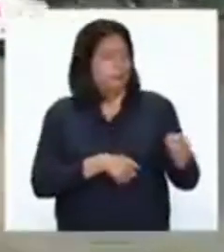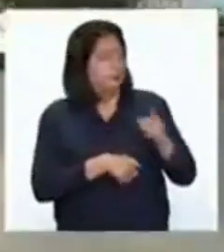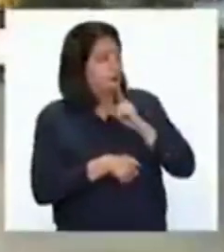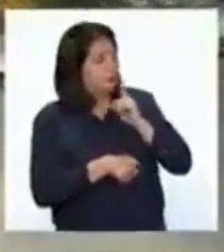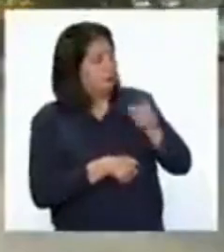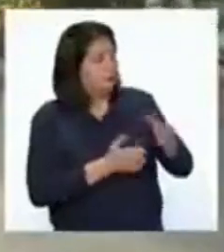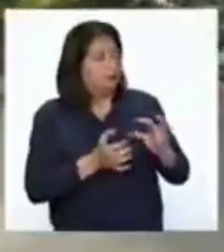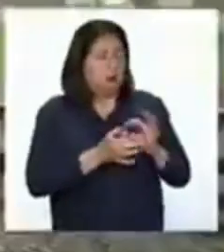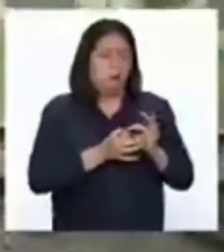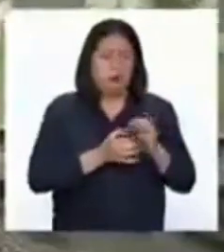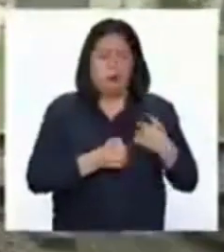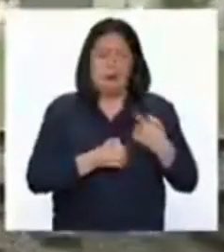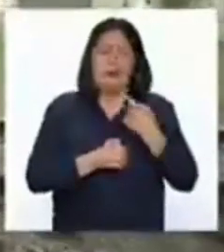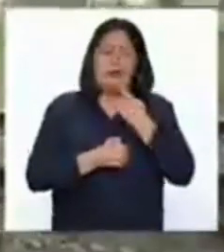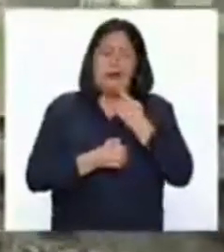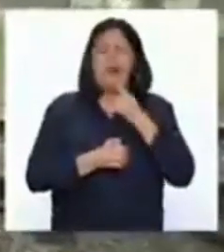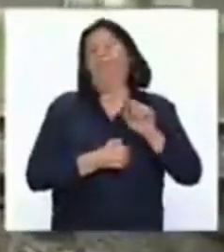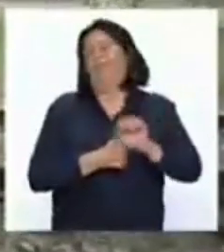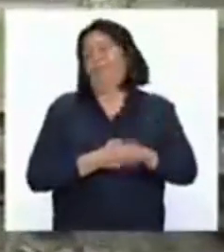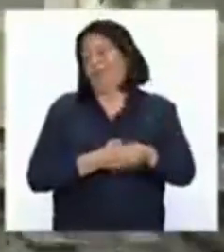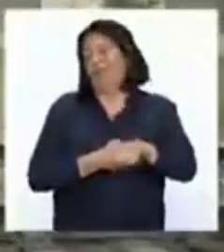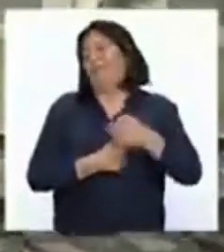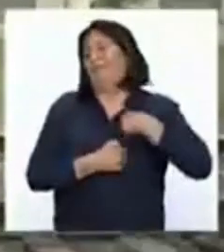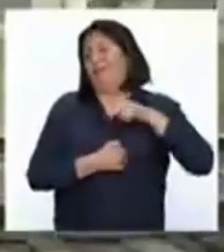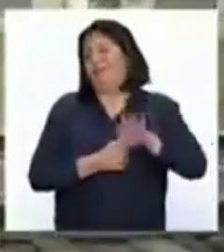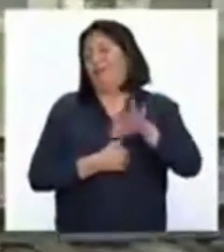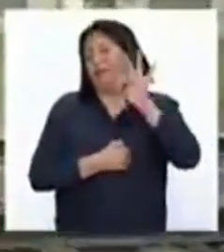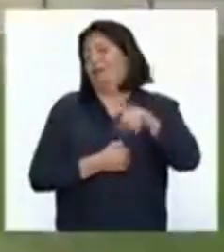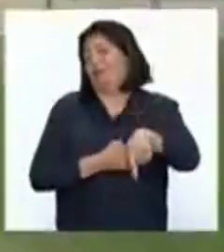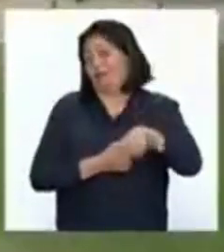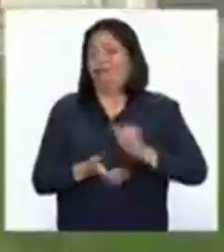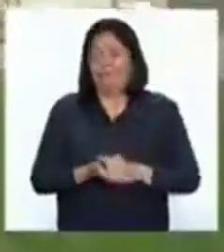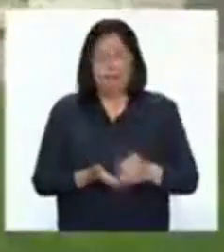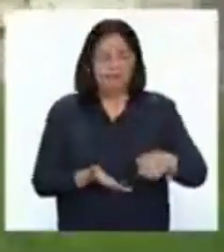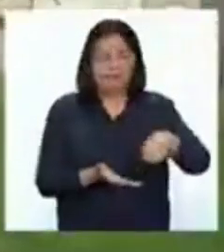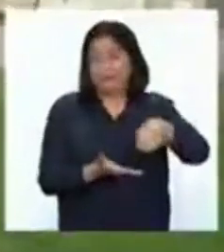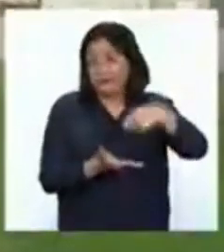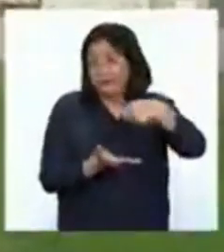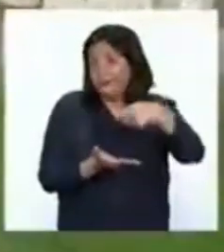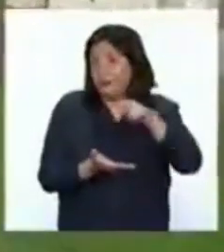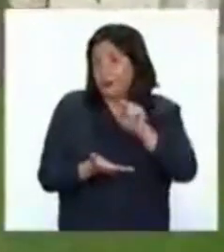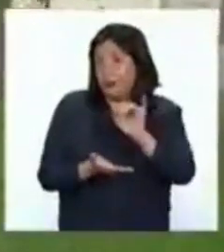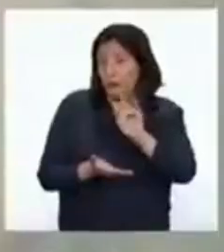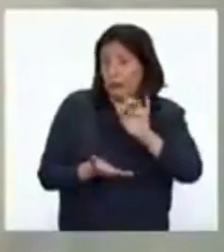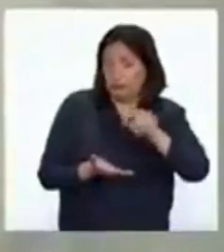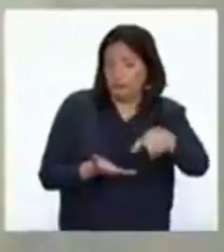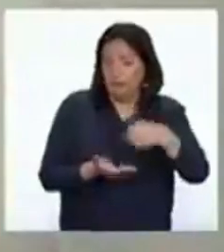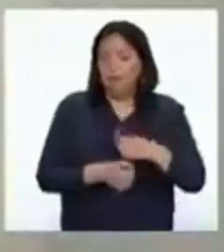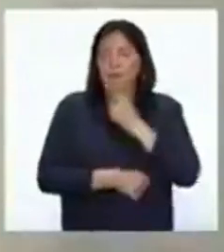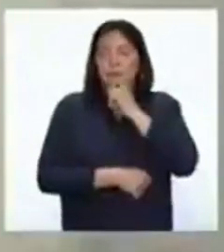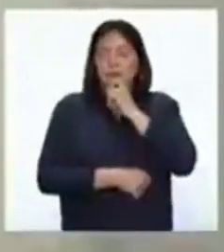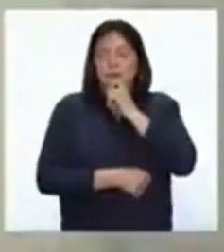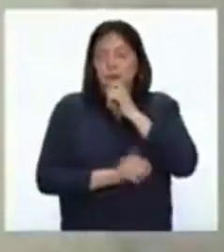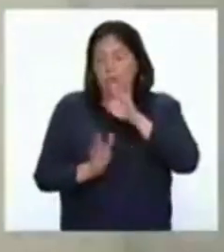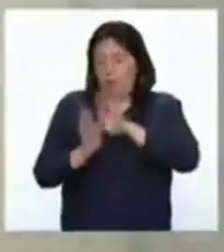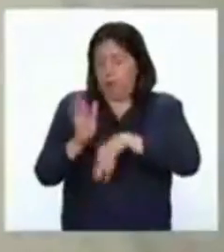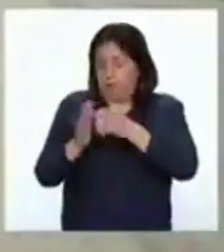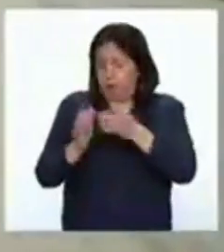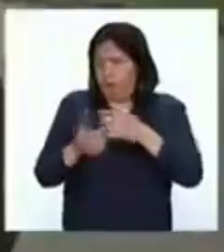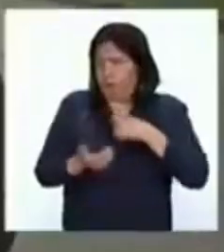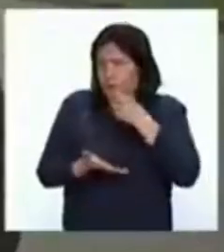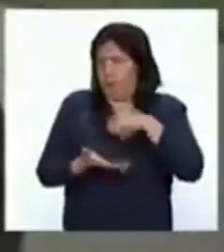me hizo ver la maya curricular de nutrición y dije puedo hacer más como nutricionista y viendo que somos menos nutricionistas.